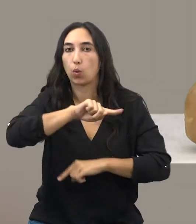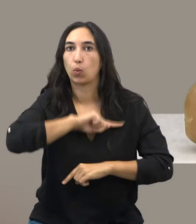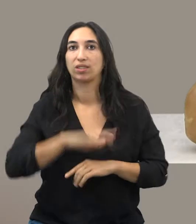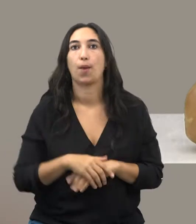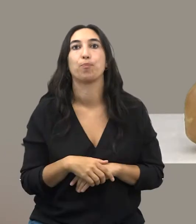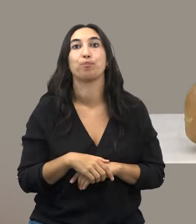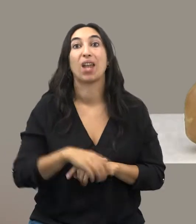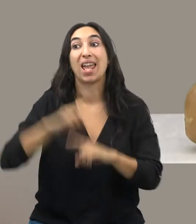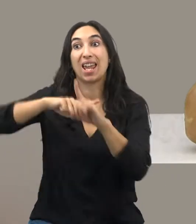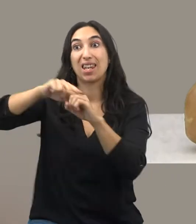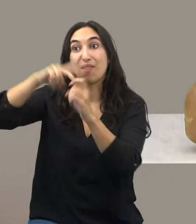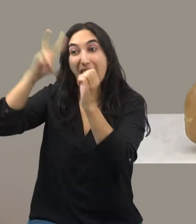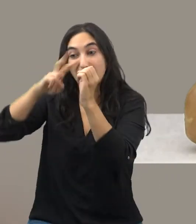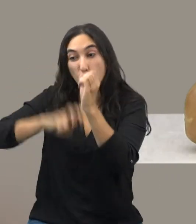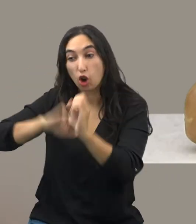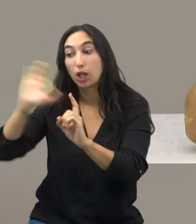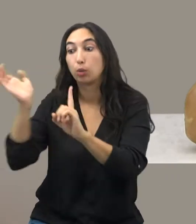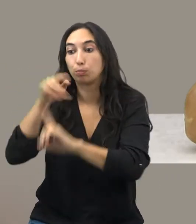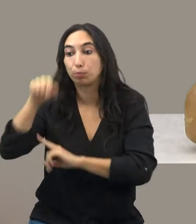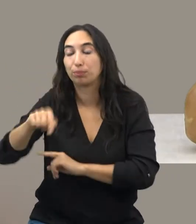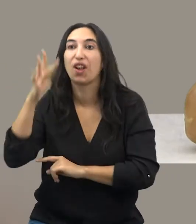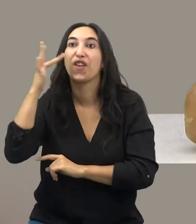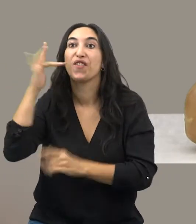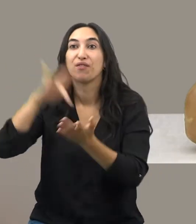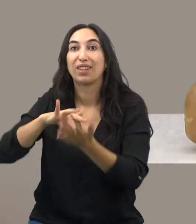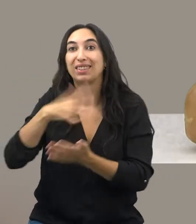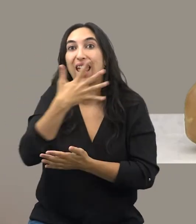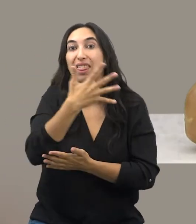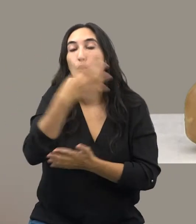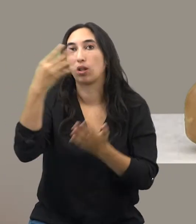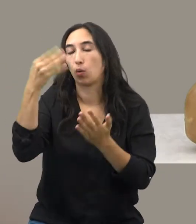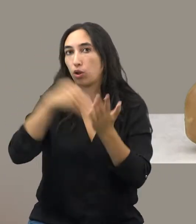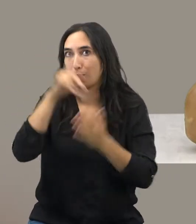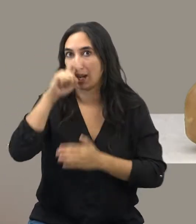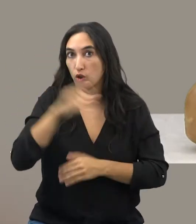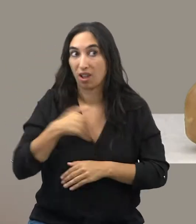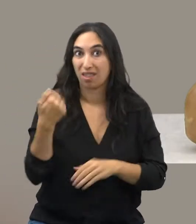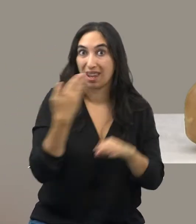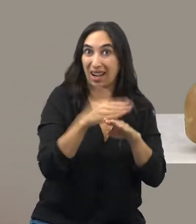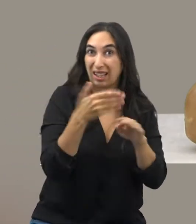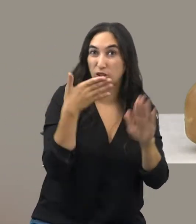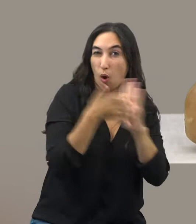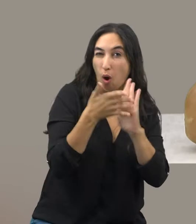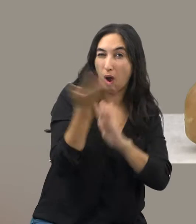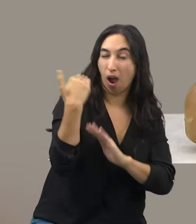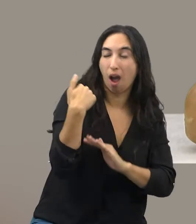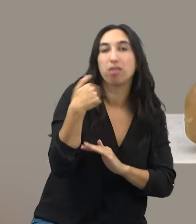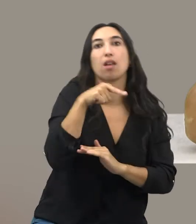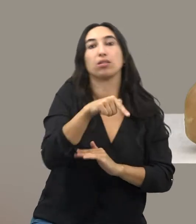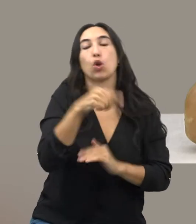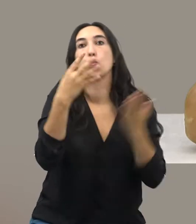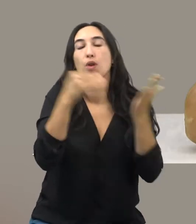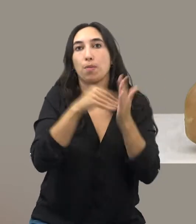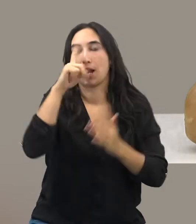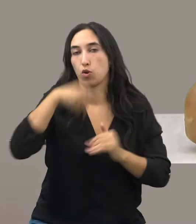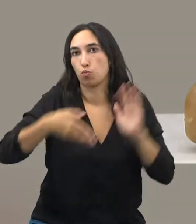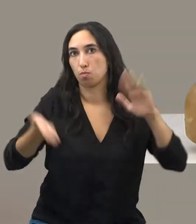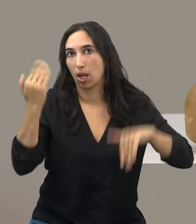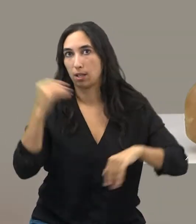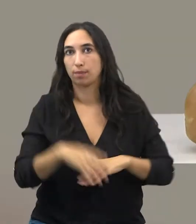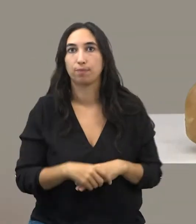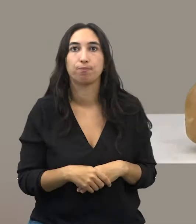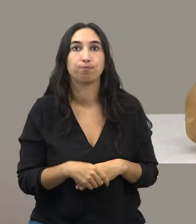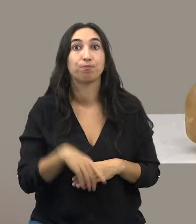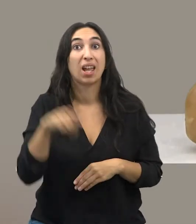La datación del nivel arqueológico en que se encuentra es de unos 54.000 años, por tanto, 9.000 años más antiguo que en los restos de los que hablábamos antes.